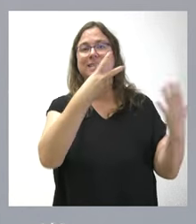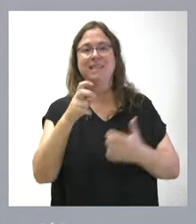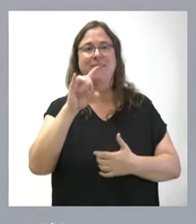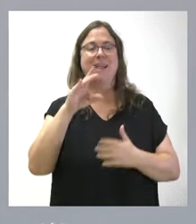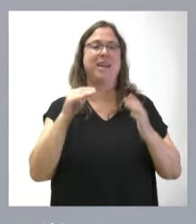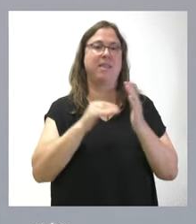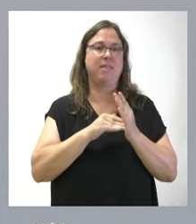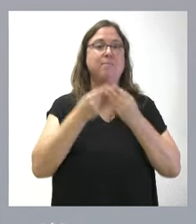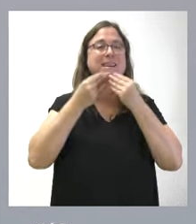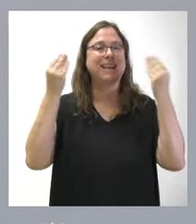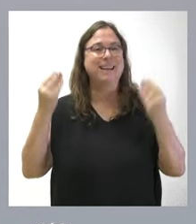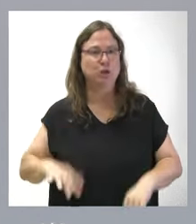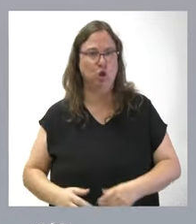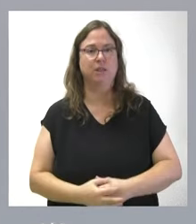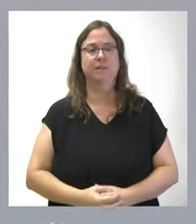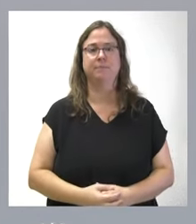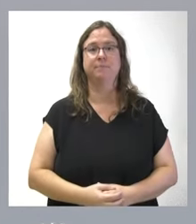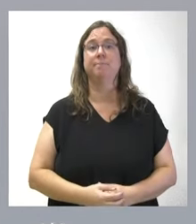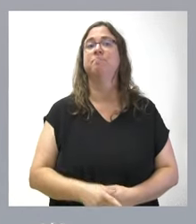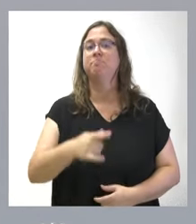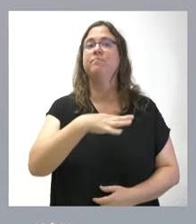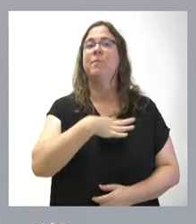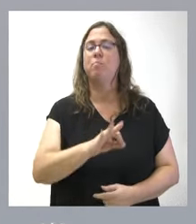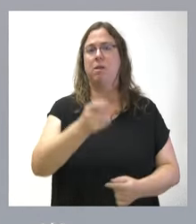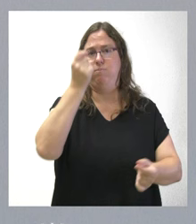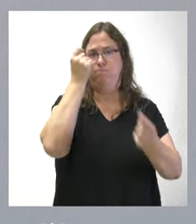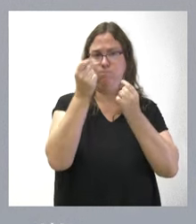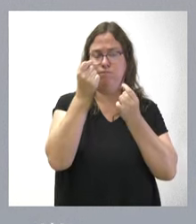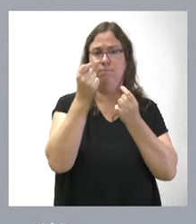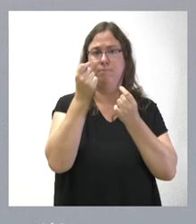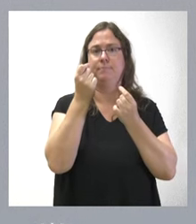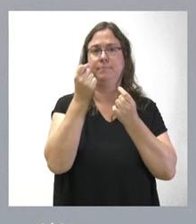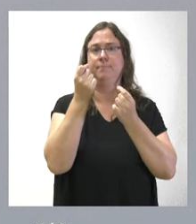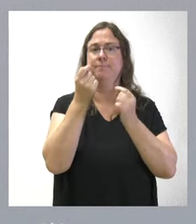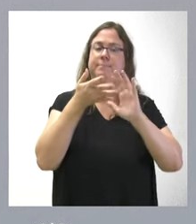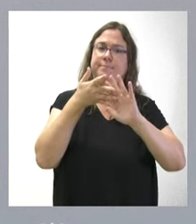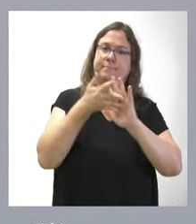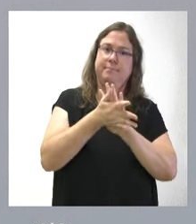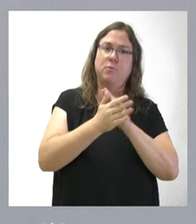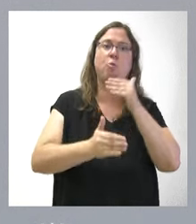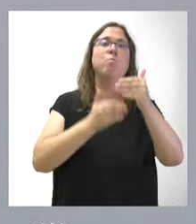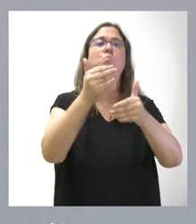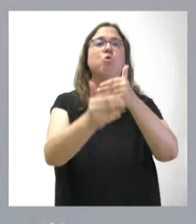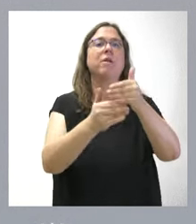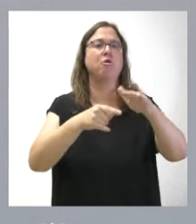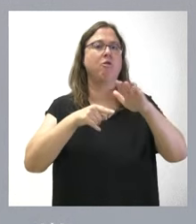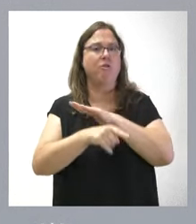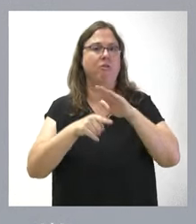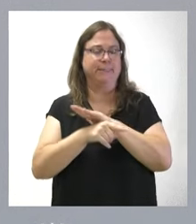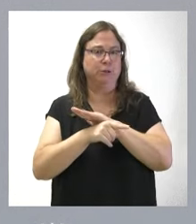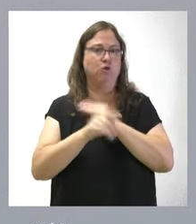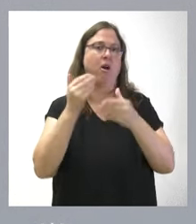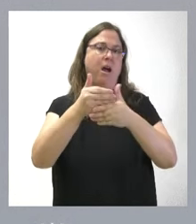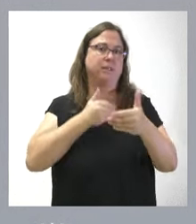.000 historias clínicas, que se permitirán de esta forma establecer el procedimiento de gestión en archivo.